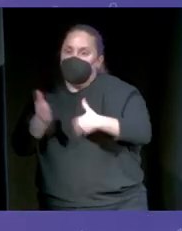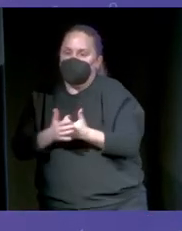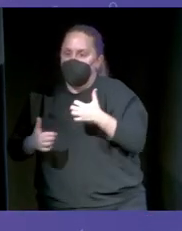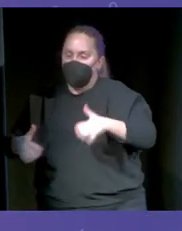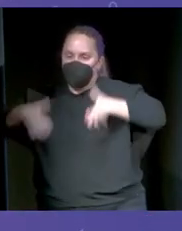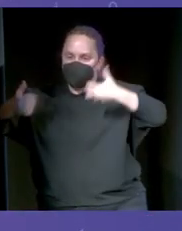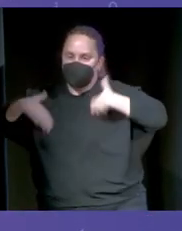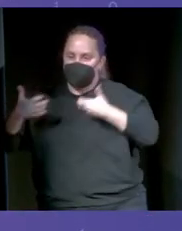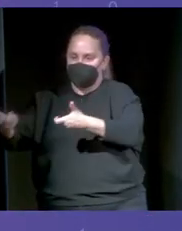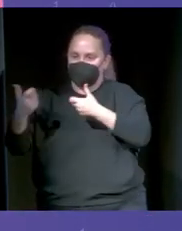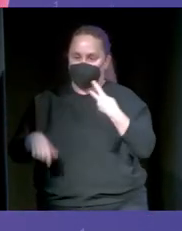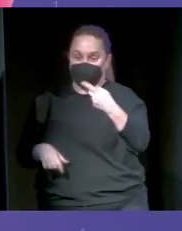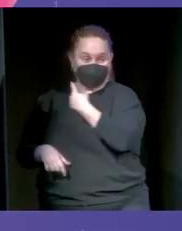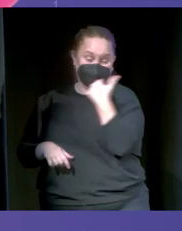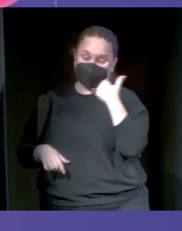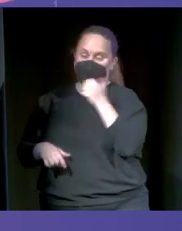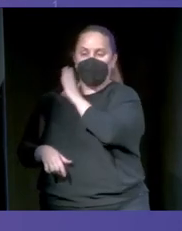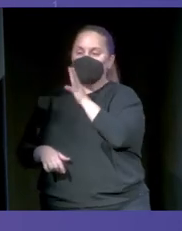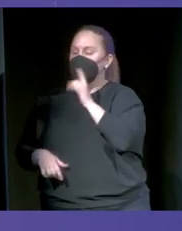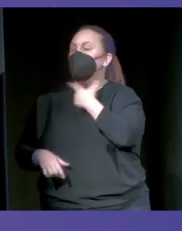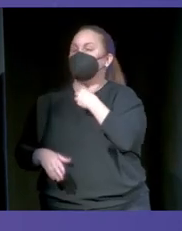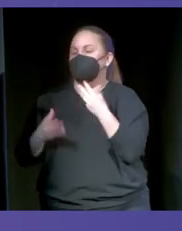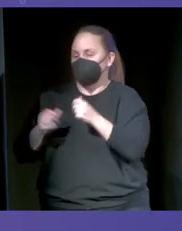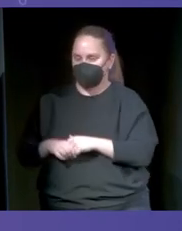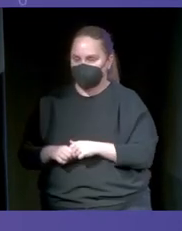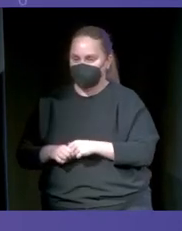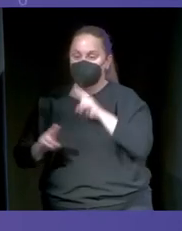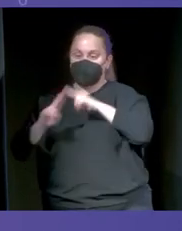Esta cosa le gusta mucho a mi madre. Rubén de Borbón lo llamo.